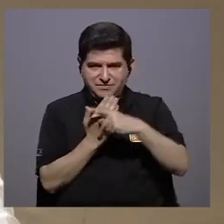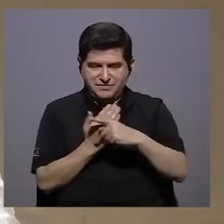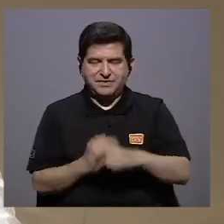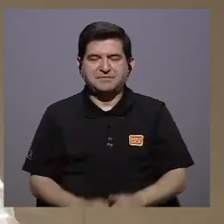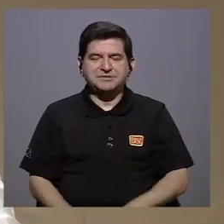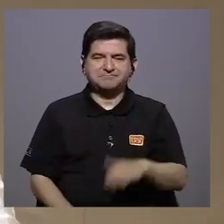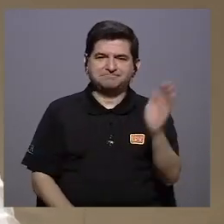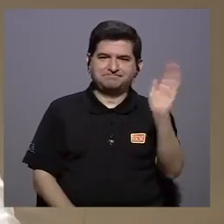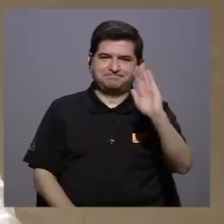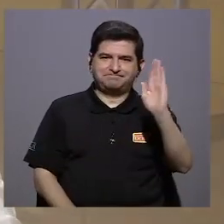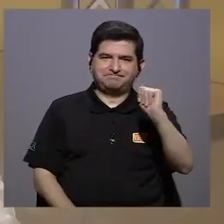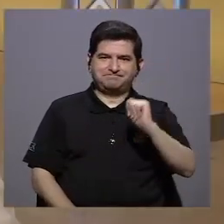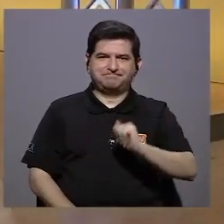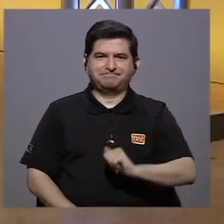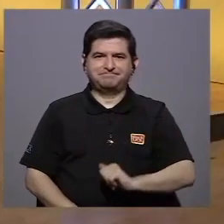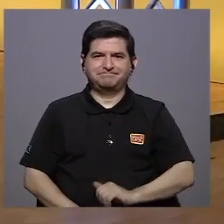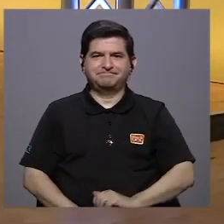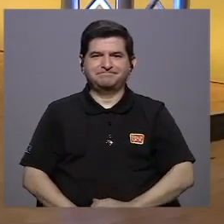programación hasta luego